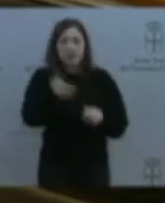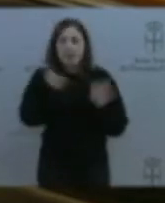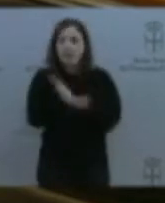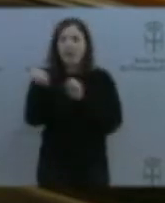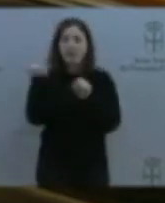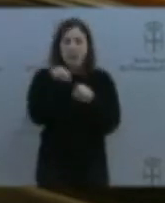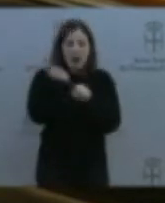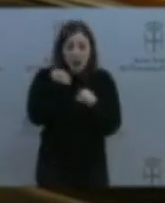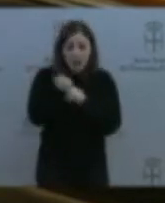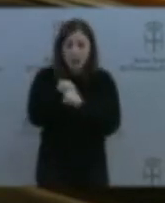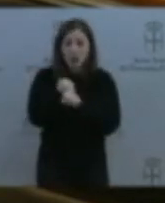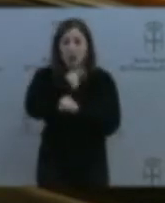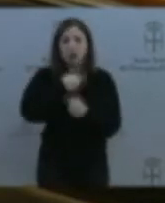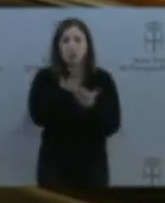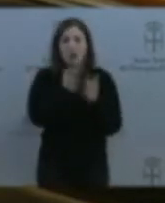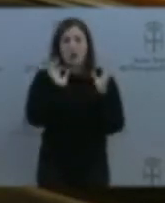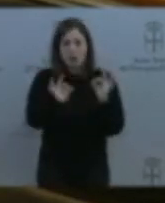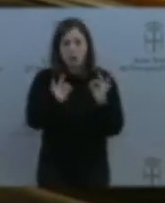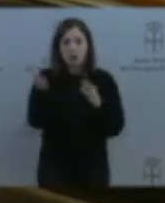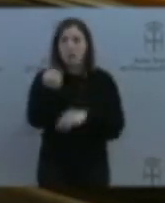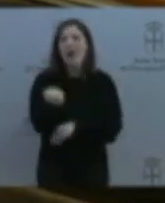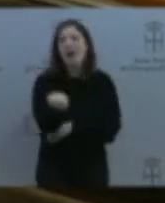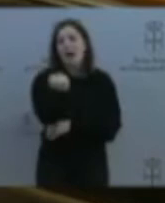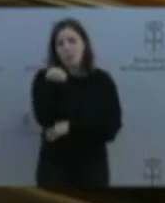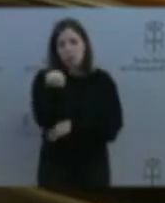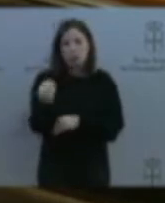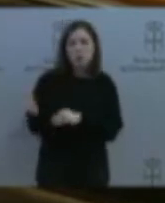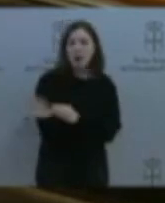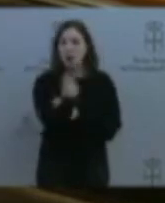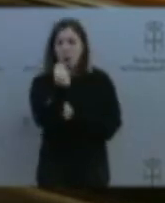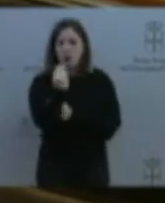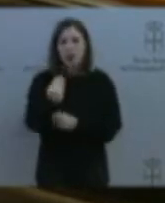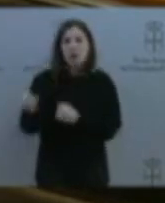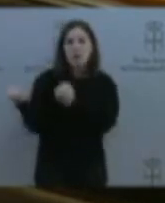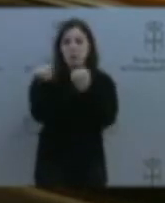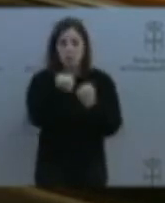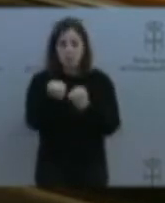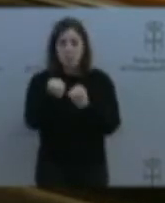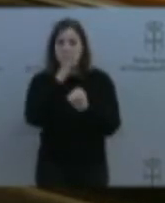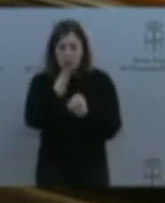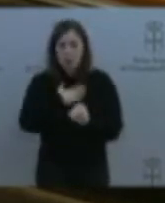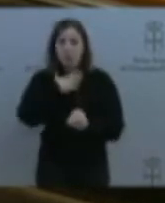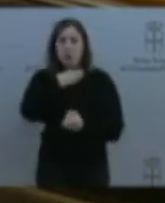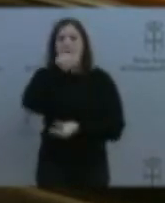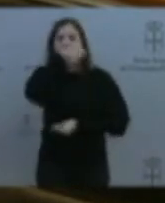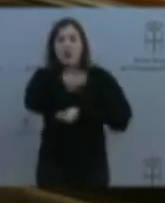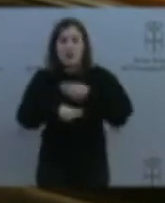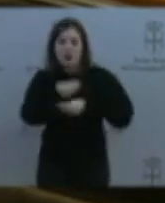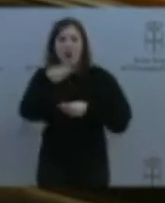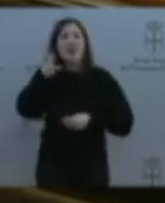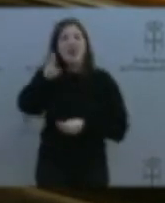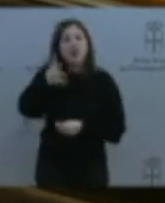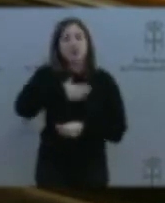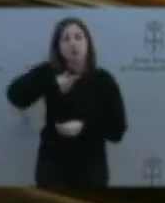ampare, que nos cuida, que nos protesia y que desarrolle en los derechos que nos corresponden como el resto de ciudadanos del Estado español.